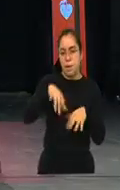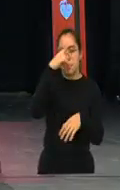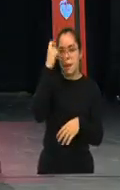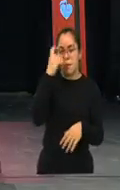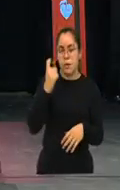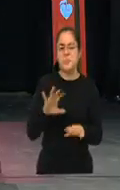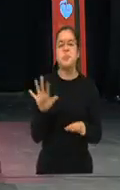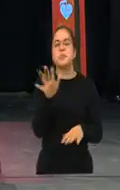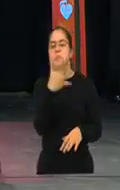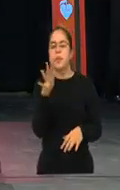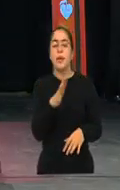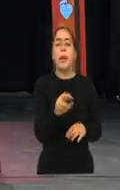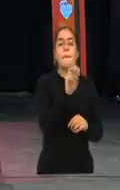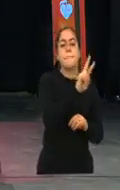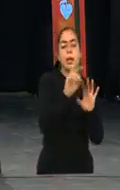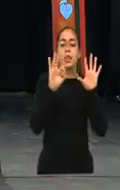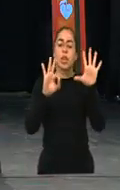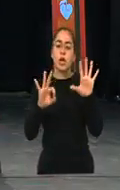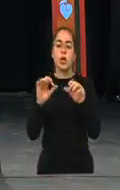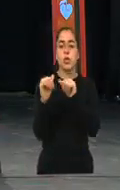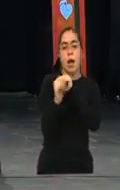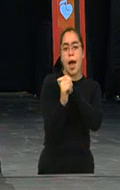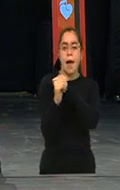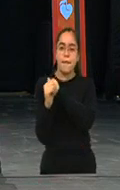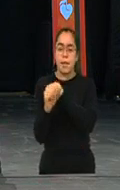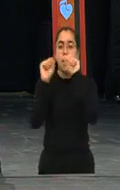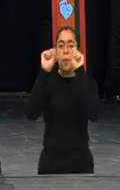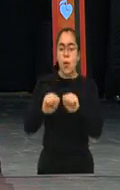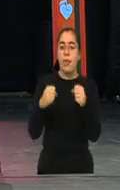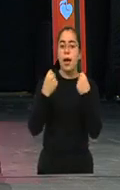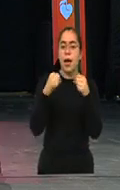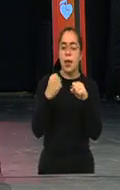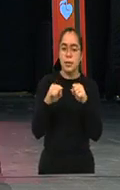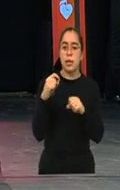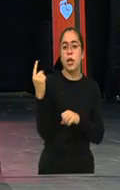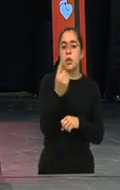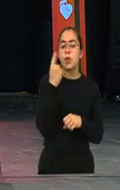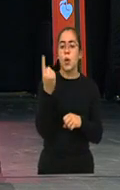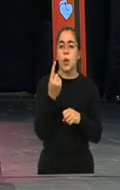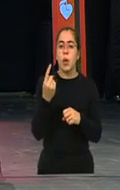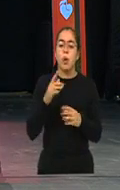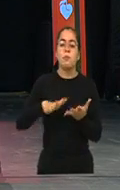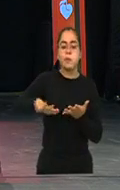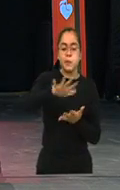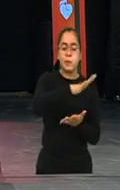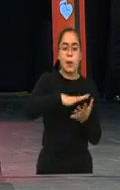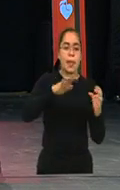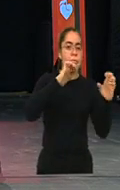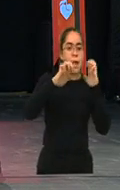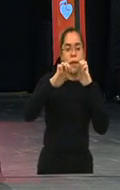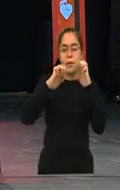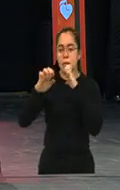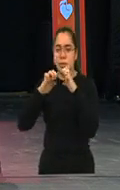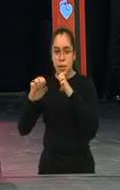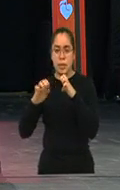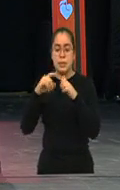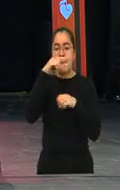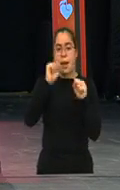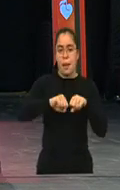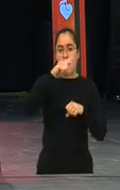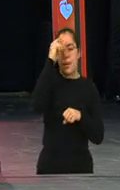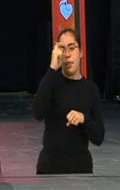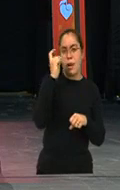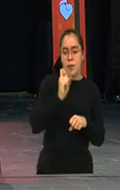entonces la feria de empleo, para que entonces los puestos de trabajo que hoy se consigan, que esa es la meta, 100 empresas que pongan a disposición